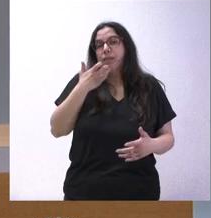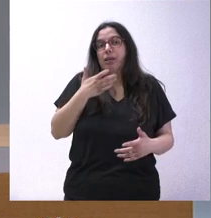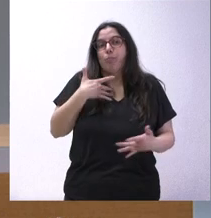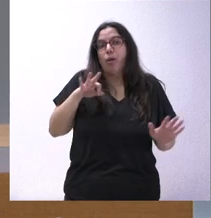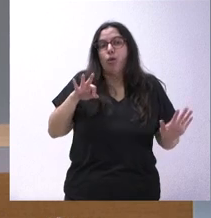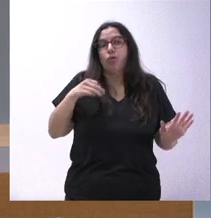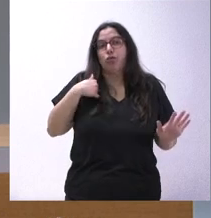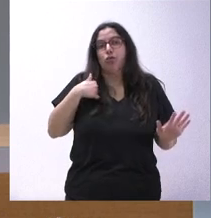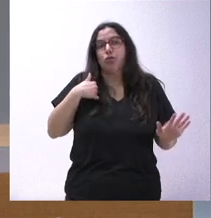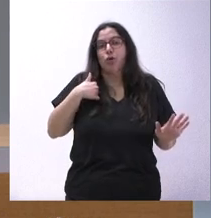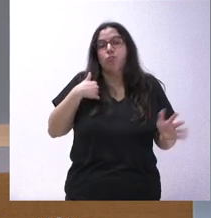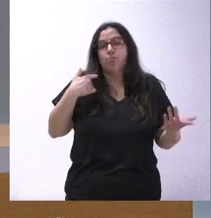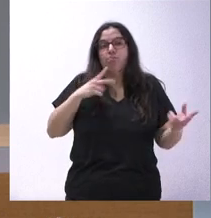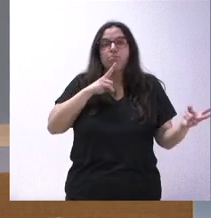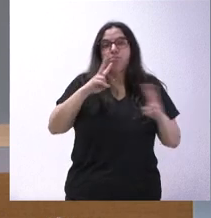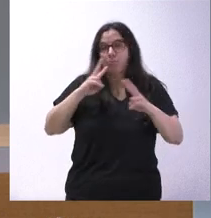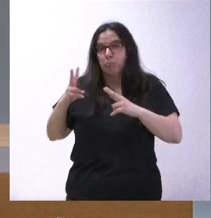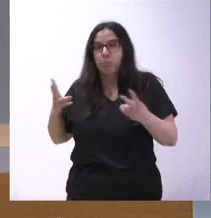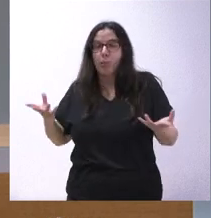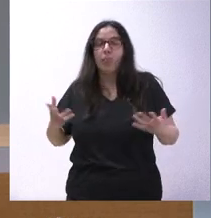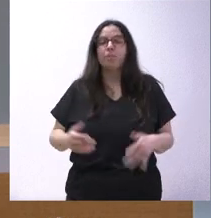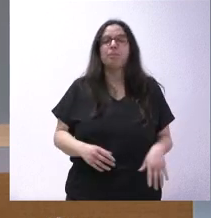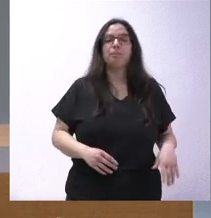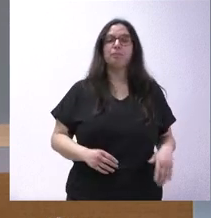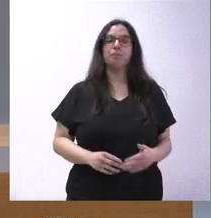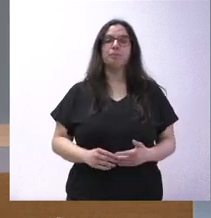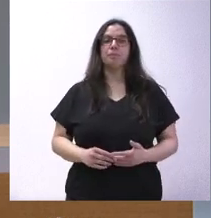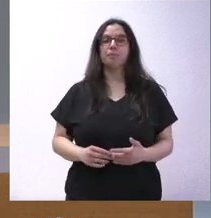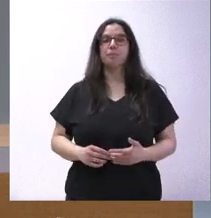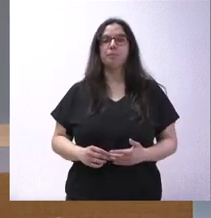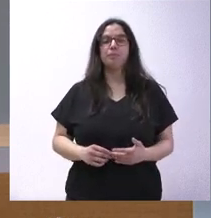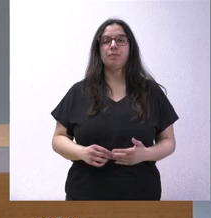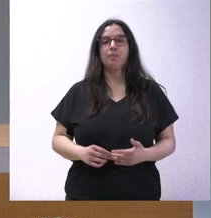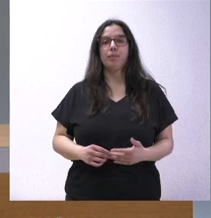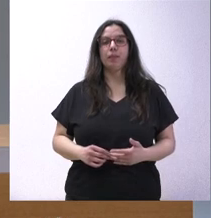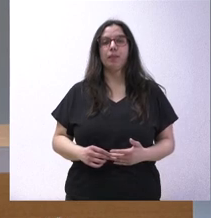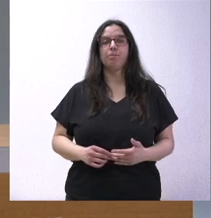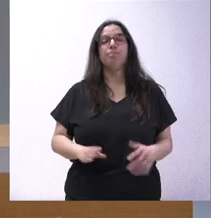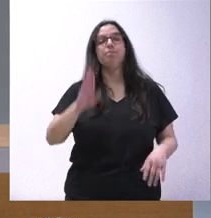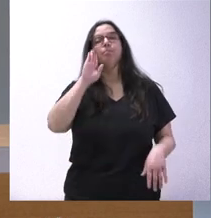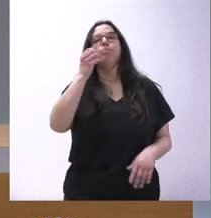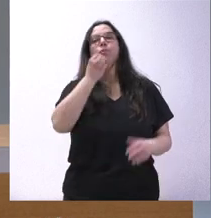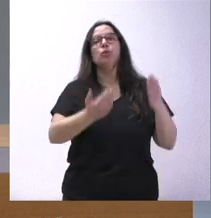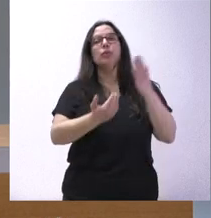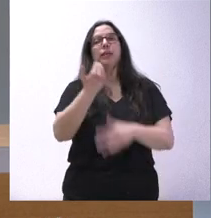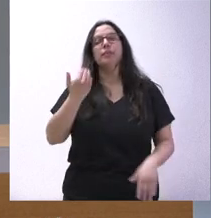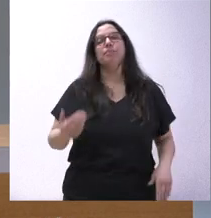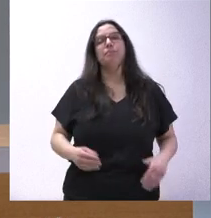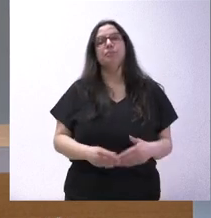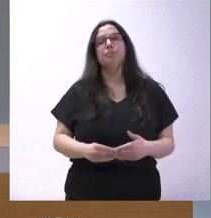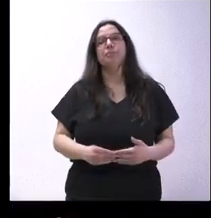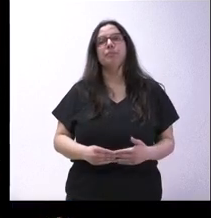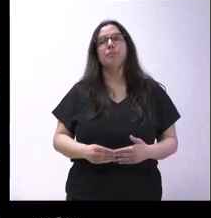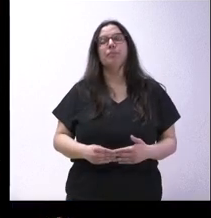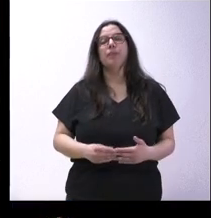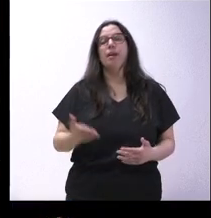sepa dar respuestas a las mismas, pues cuentan con mi absoluta disposición. Hola, buenos días. La negativa ayer